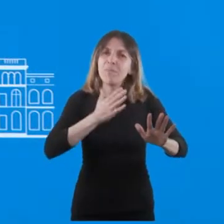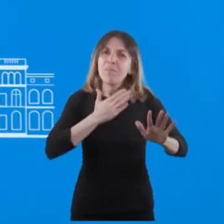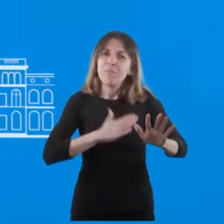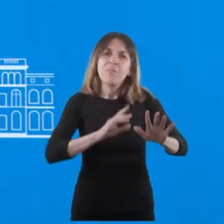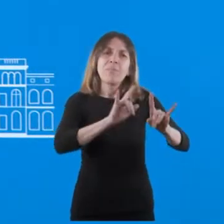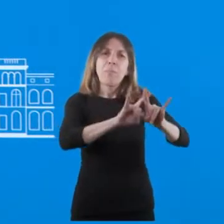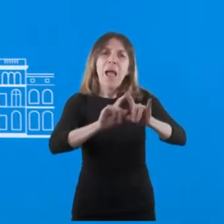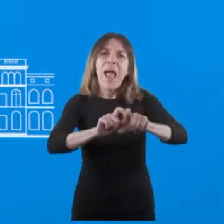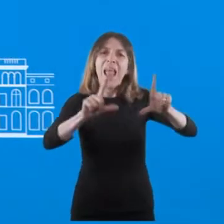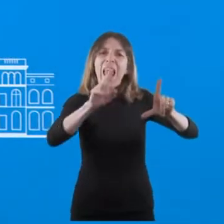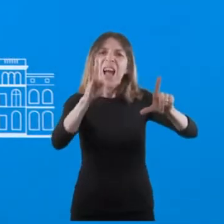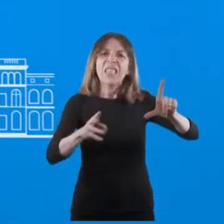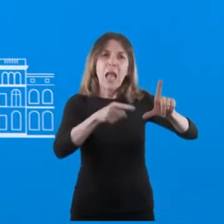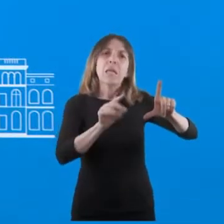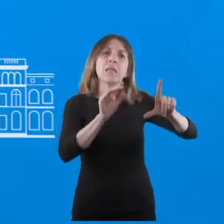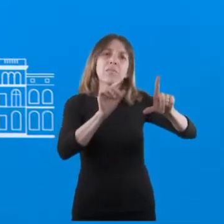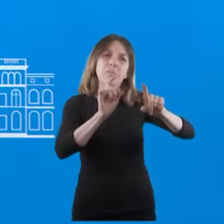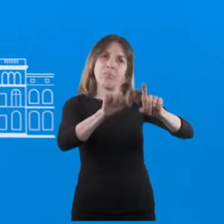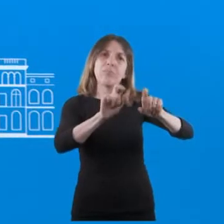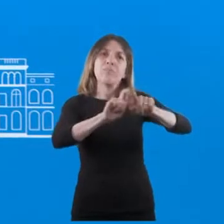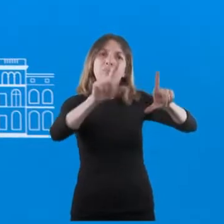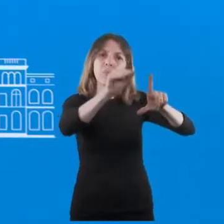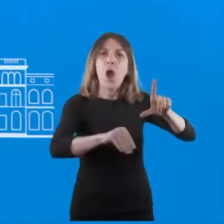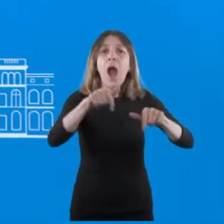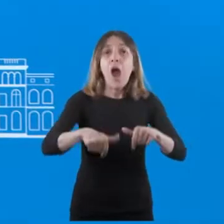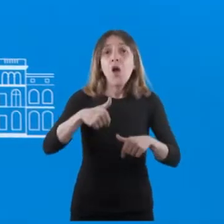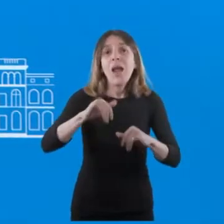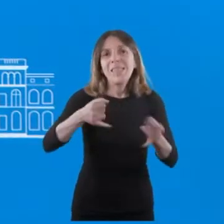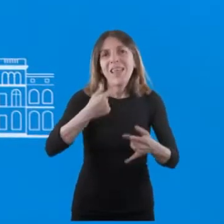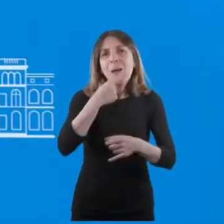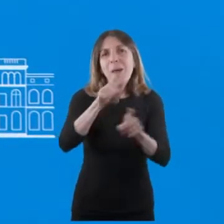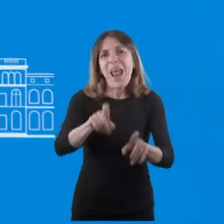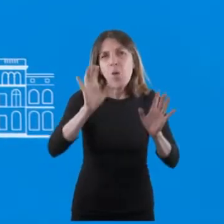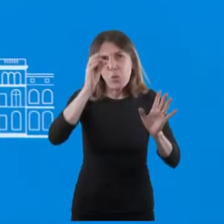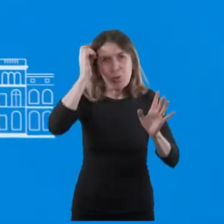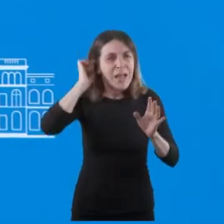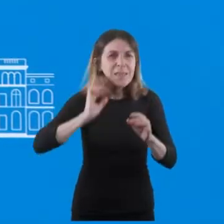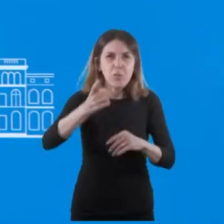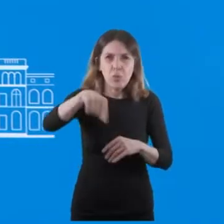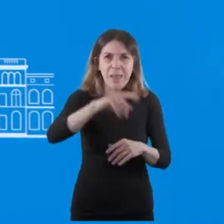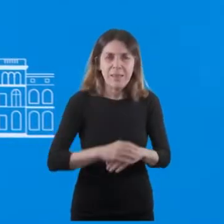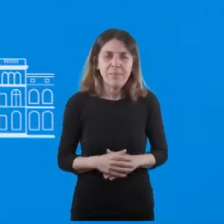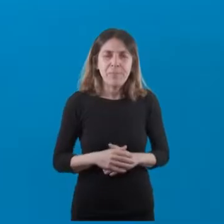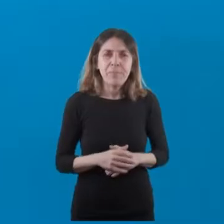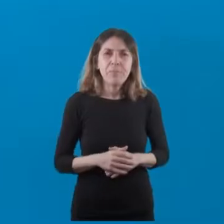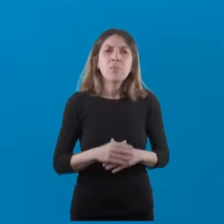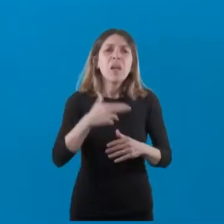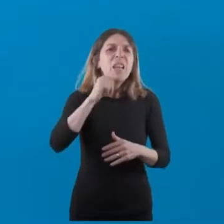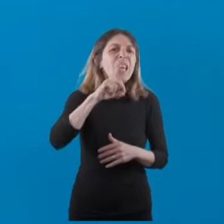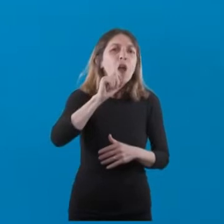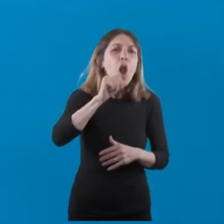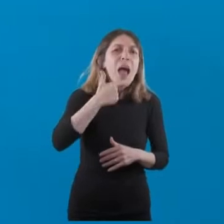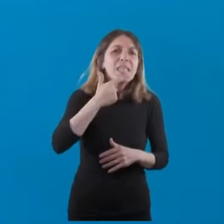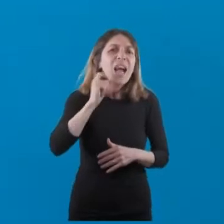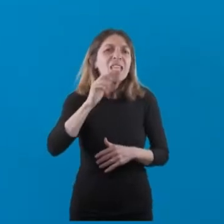página de la ANSES. Y ahora sí paso a contestar las preguntas de todos ustedes. Nicolás Gallardo,